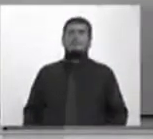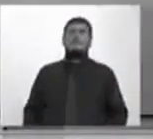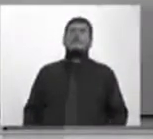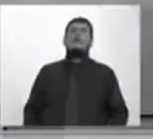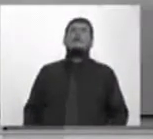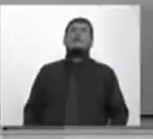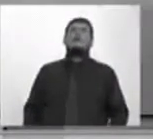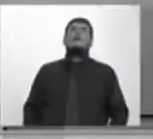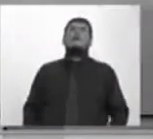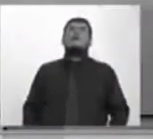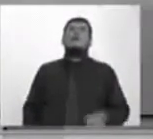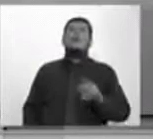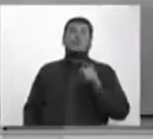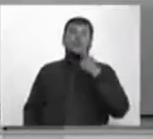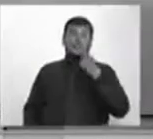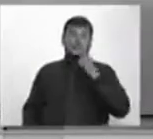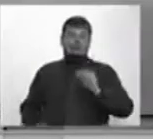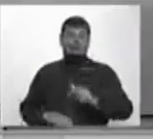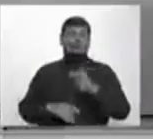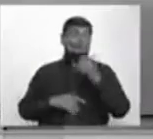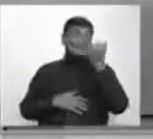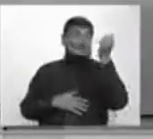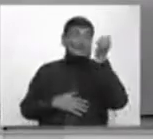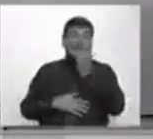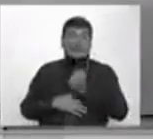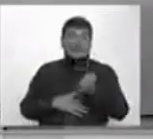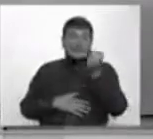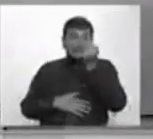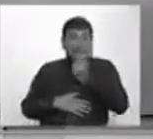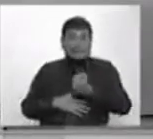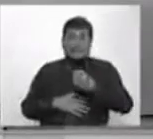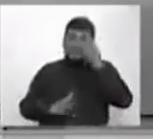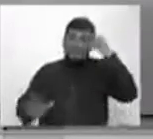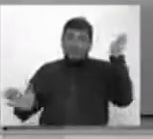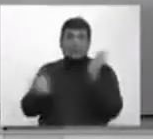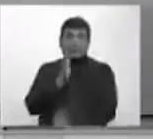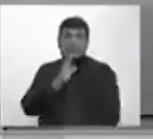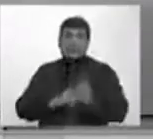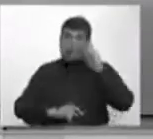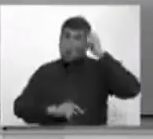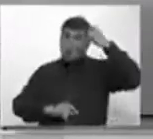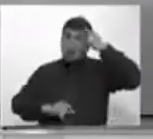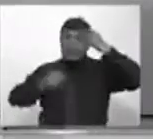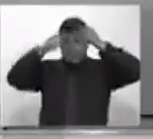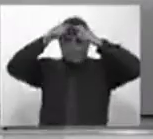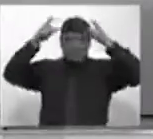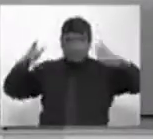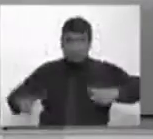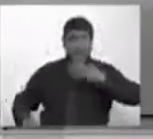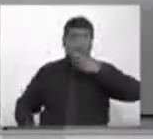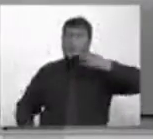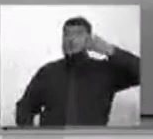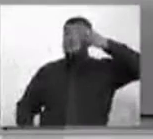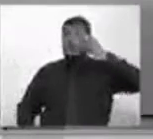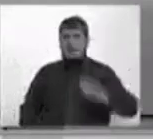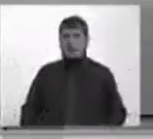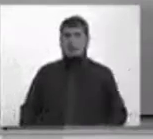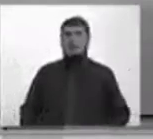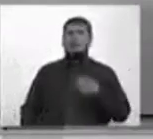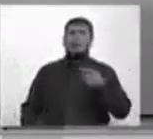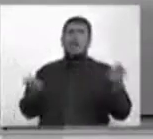torpemente el gobierno de Duque entiende que el control territorial es apenas el